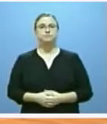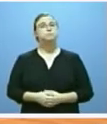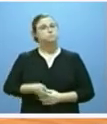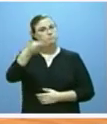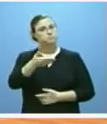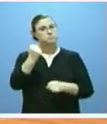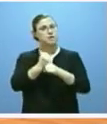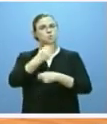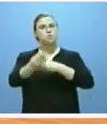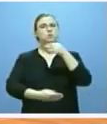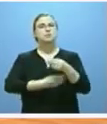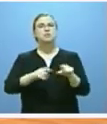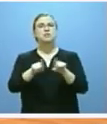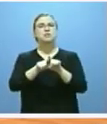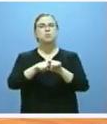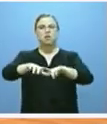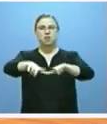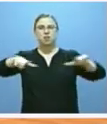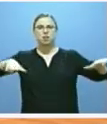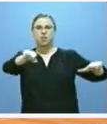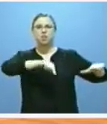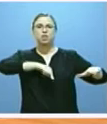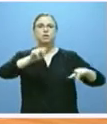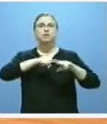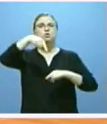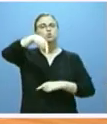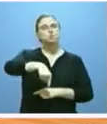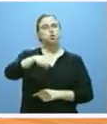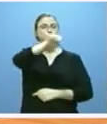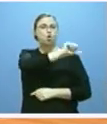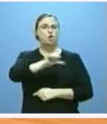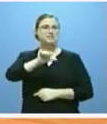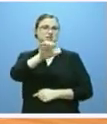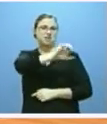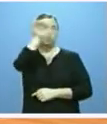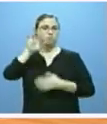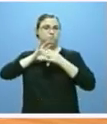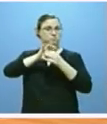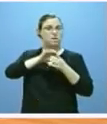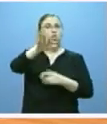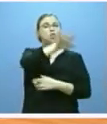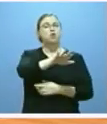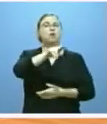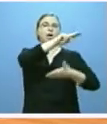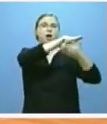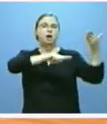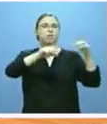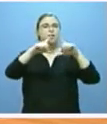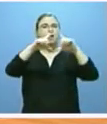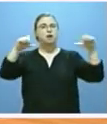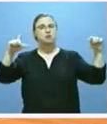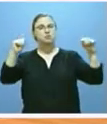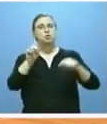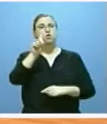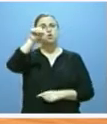el trabajo hecho en el marco de la macroregión Regiones del Sudóeste Europeo que compartimos con Galicia, Asturias, las regiones